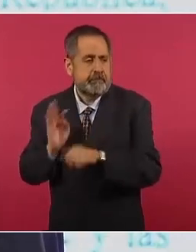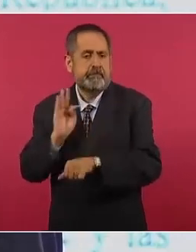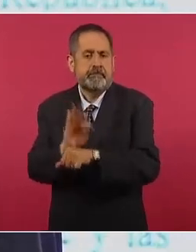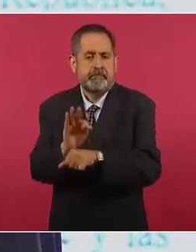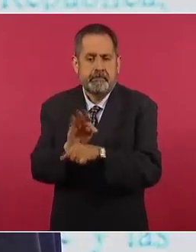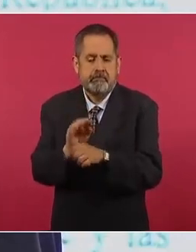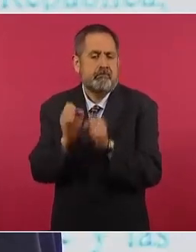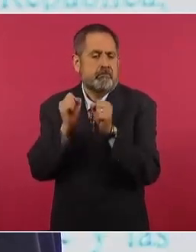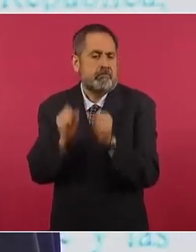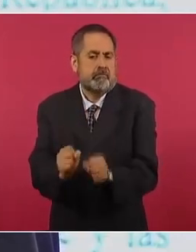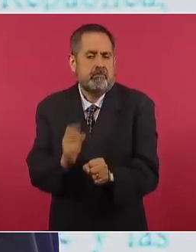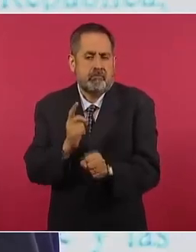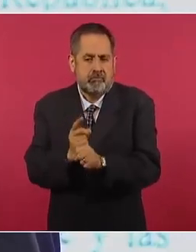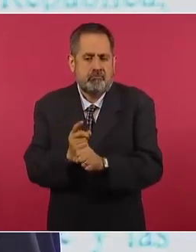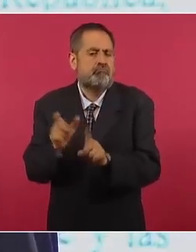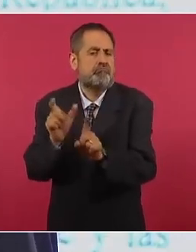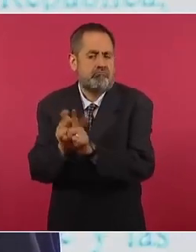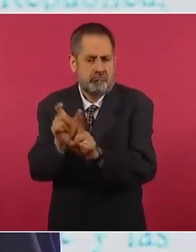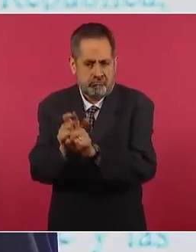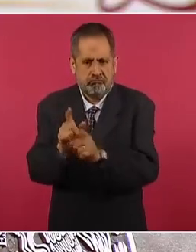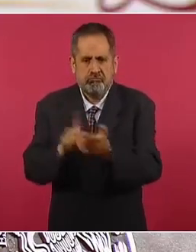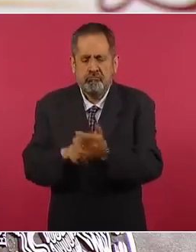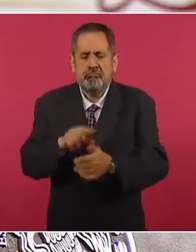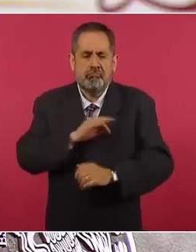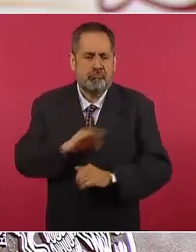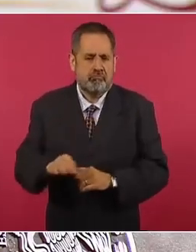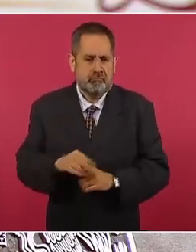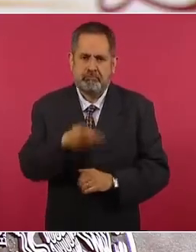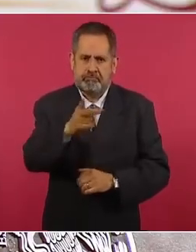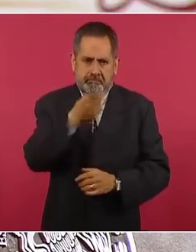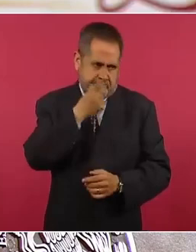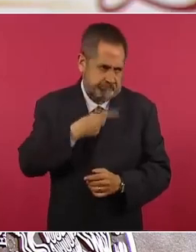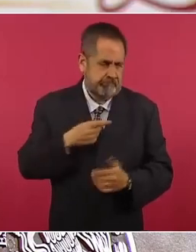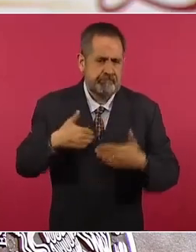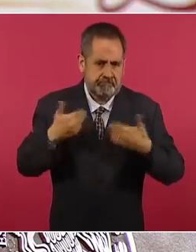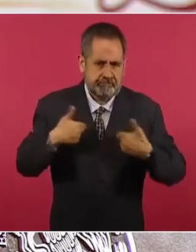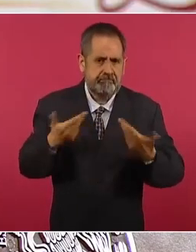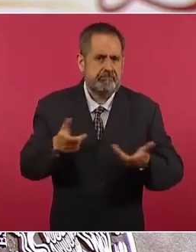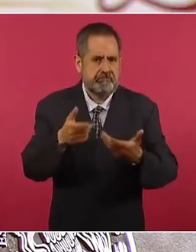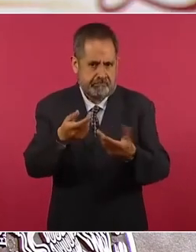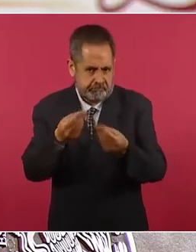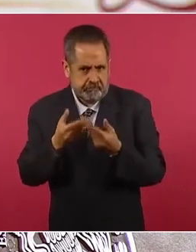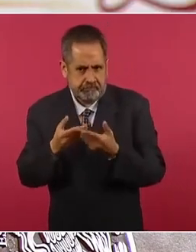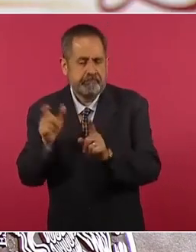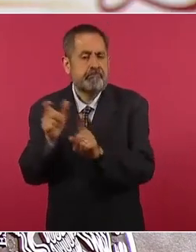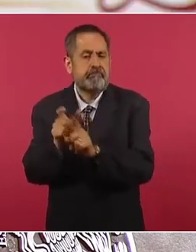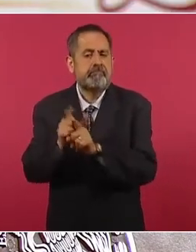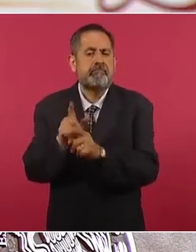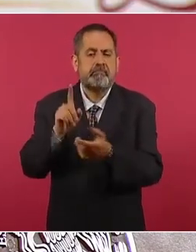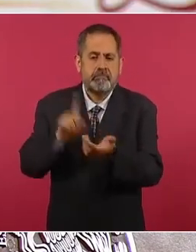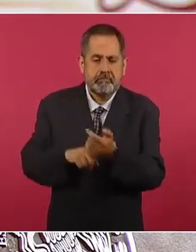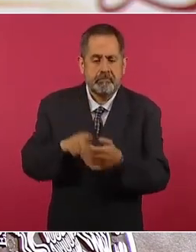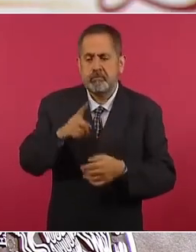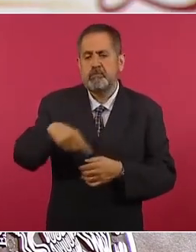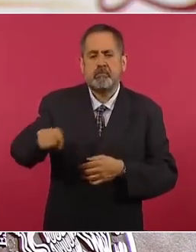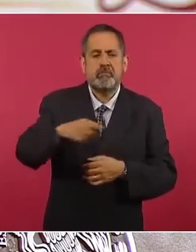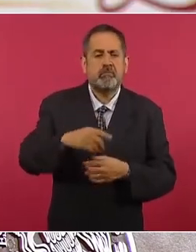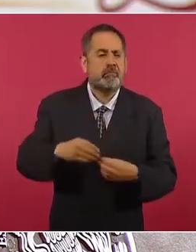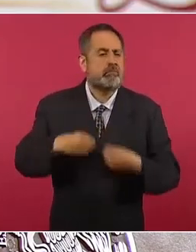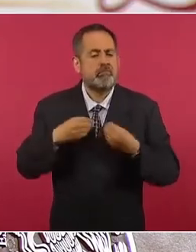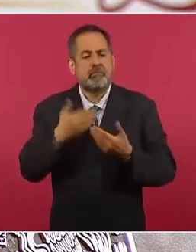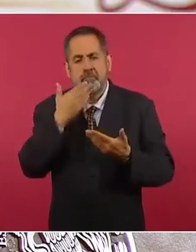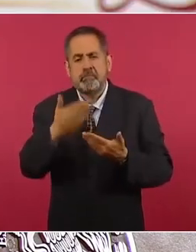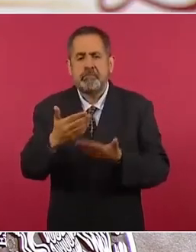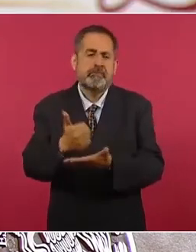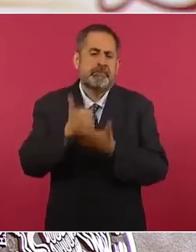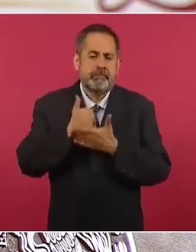plenas garantías y certeza a estas personas para su protección y que puedan ellos hacer un gran